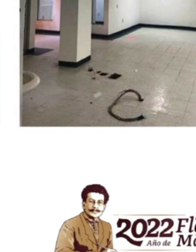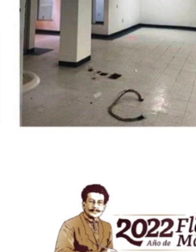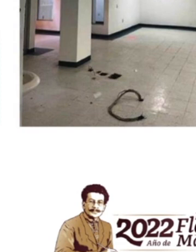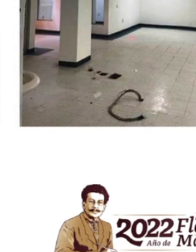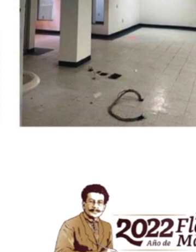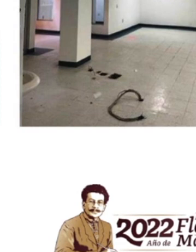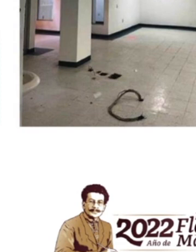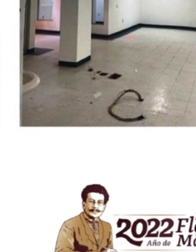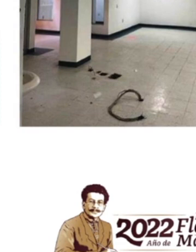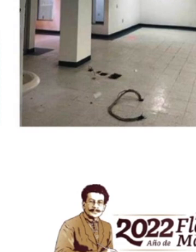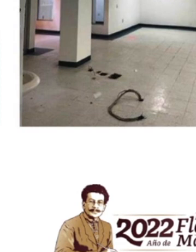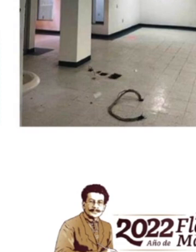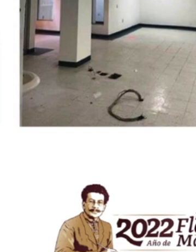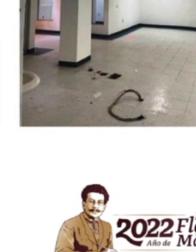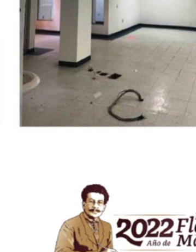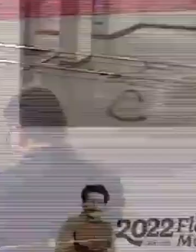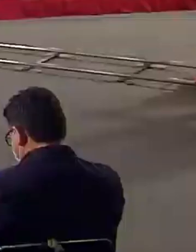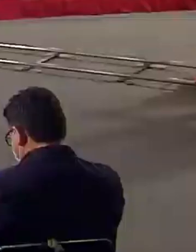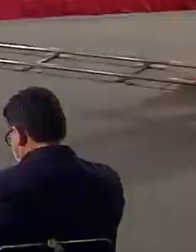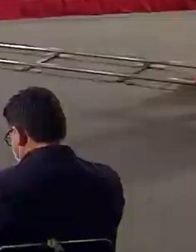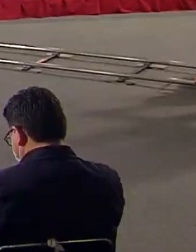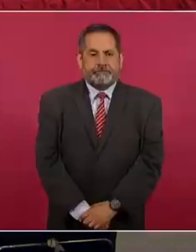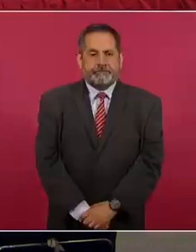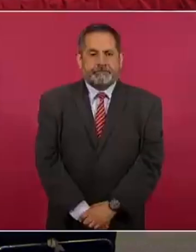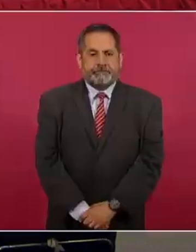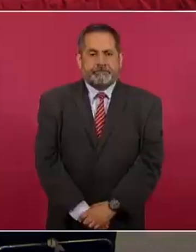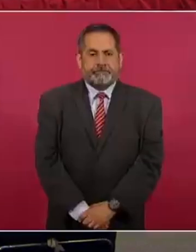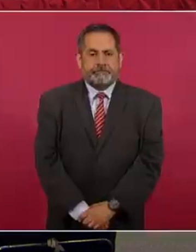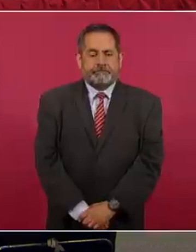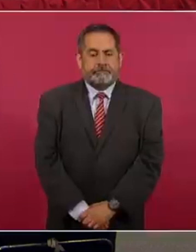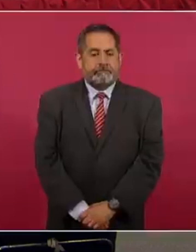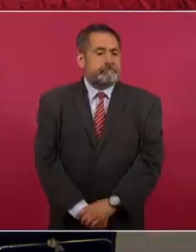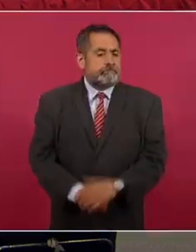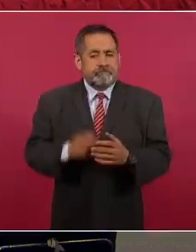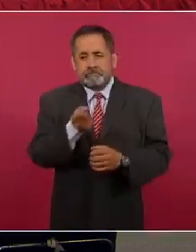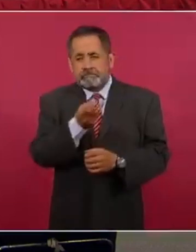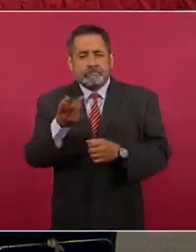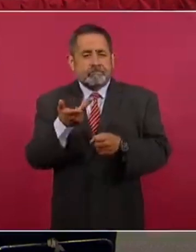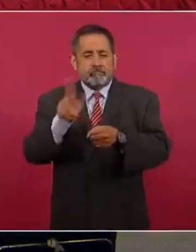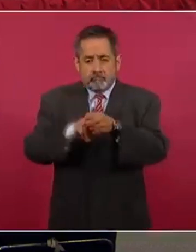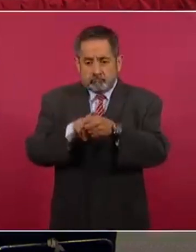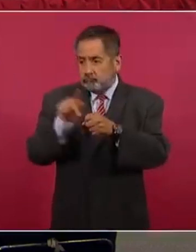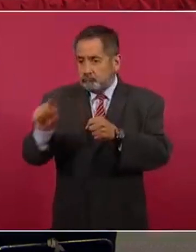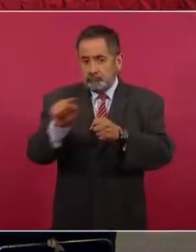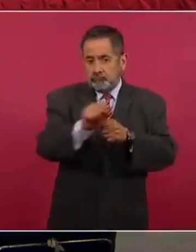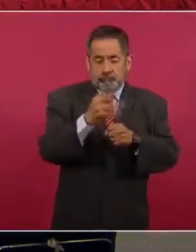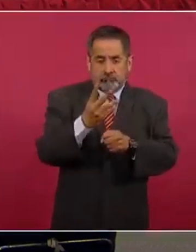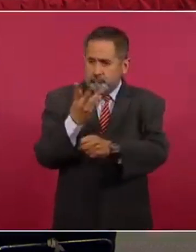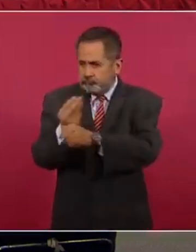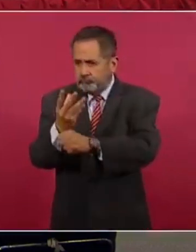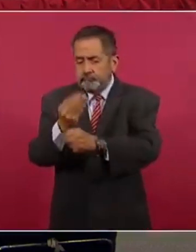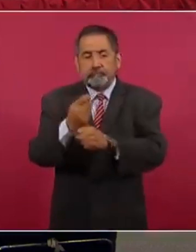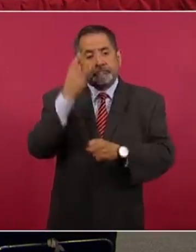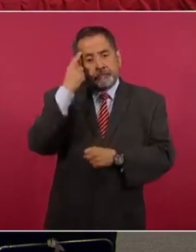limitadas que no permitían incluso su operación de manera eficiente. En cuatro hospitales fueron habilitados los espacios para las